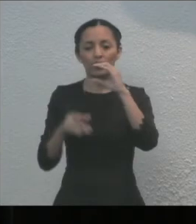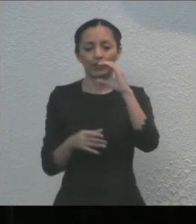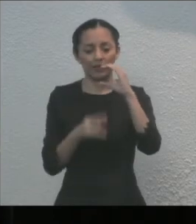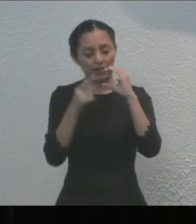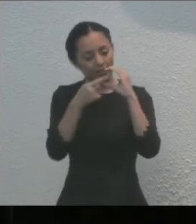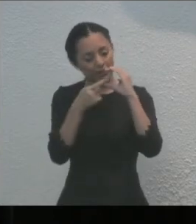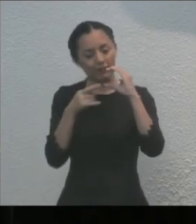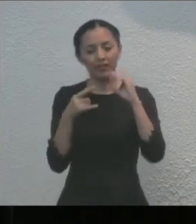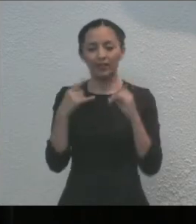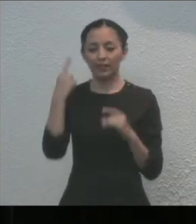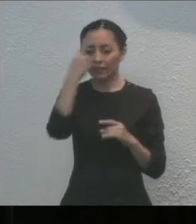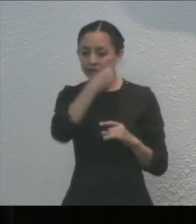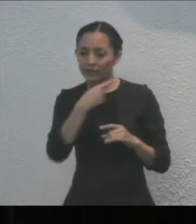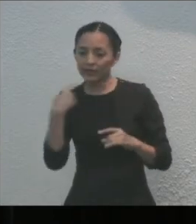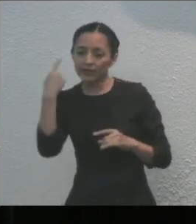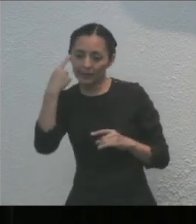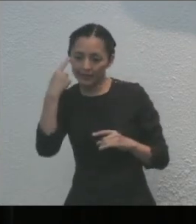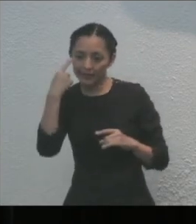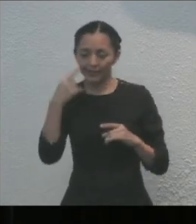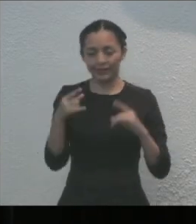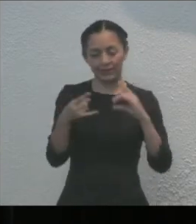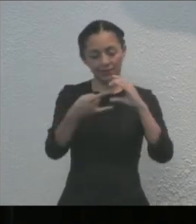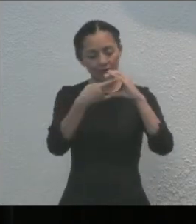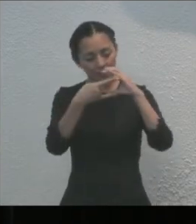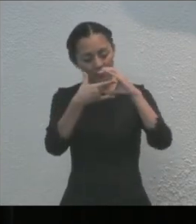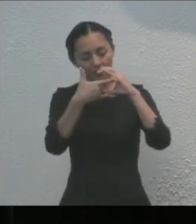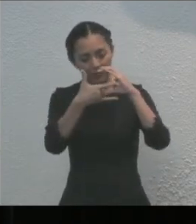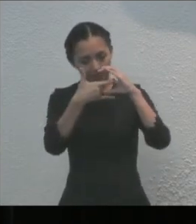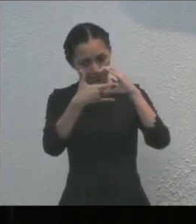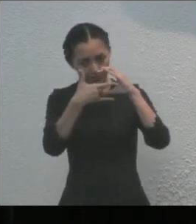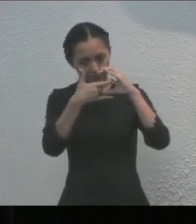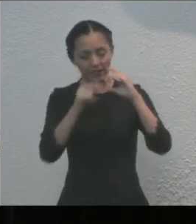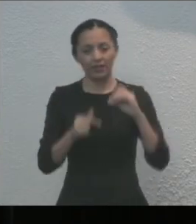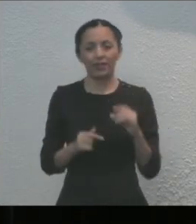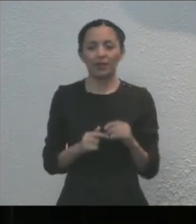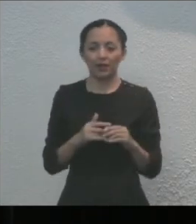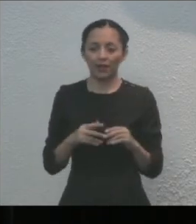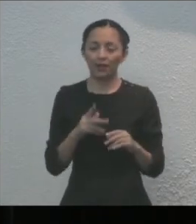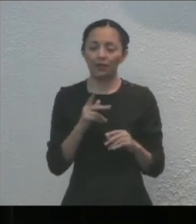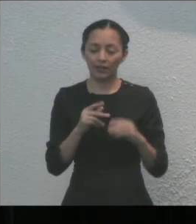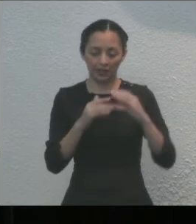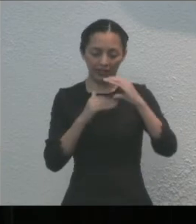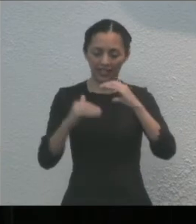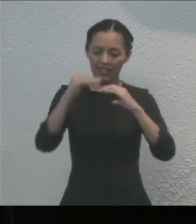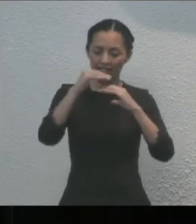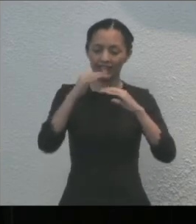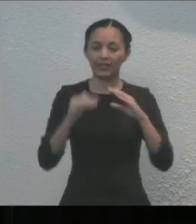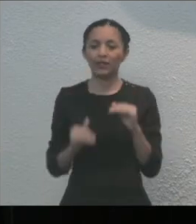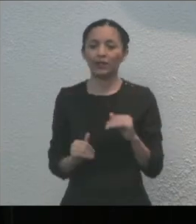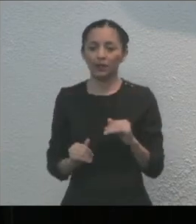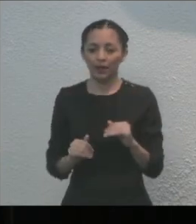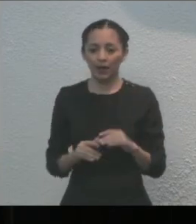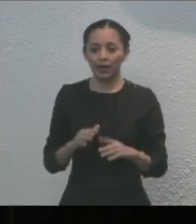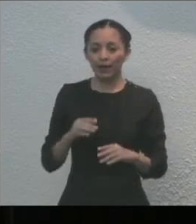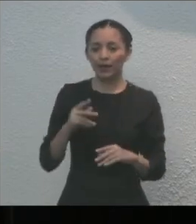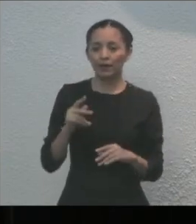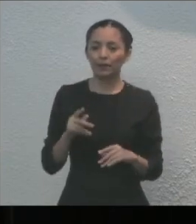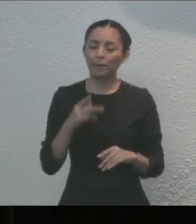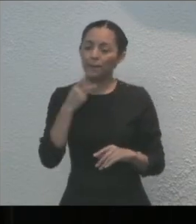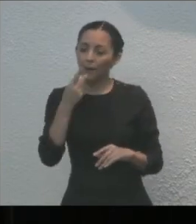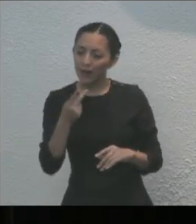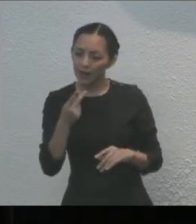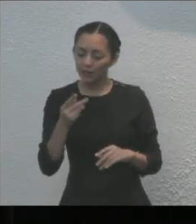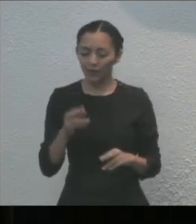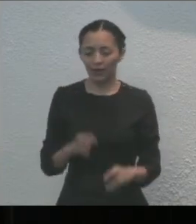fije del rostro de la señora María Cristina Sangre Aguilar y al borde superior las palabras, Medalla al mérito Distinguida Quintanarroense,